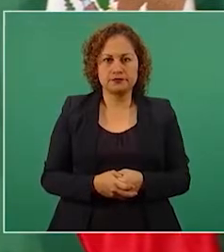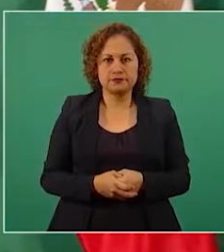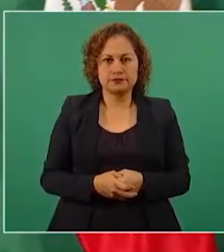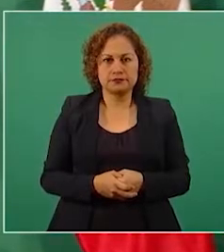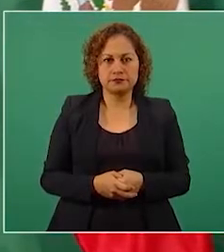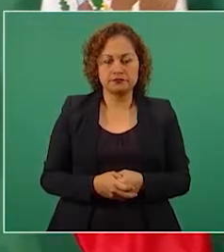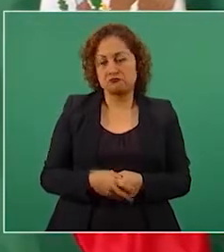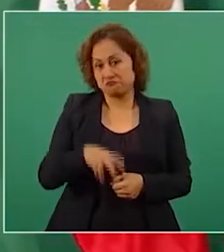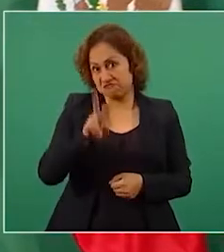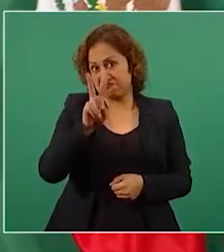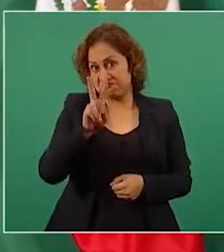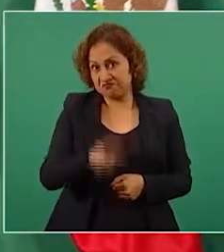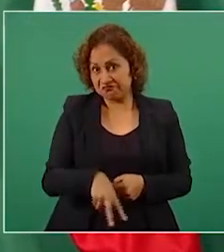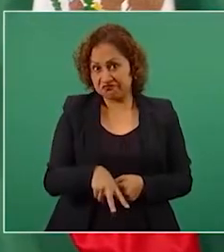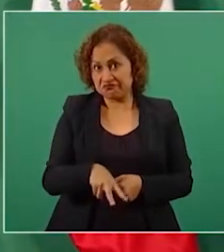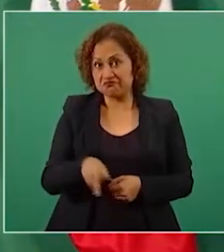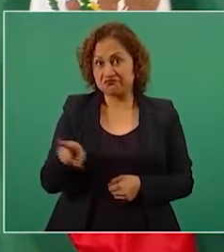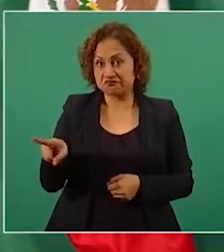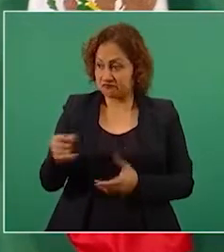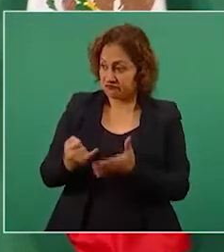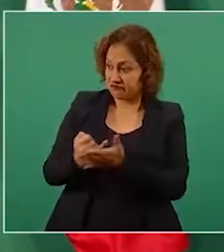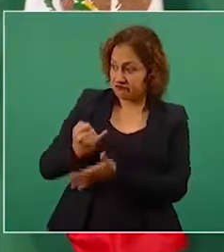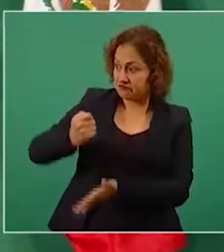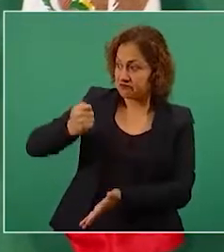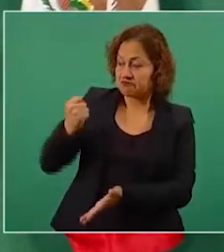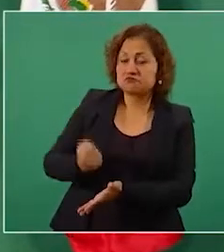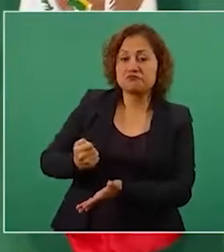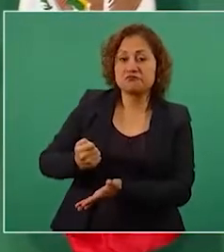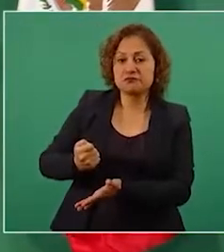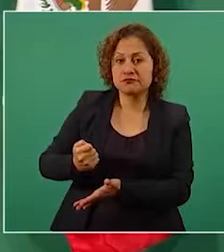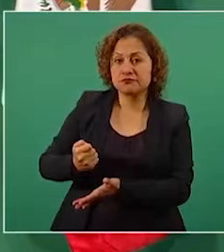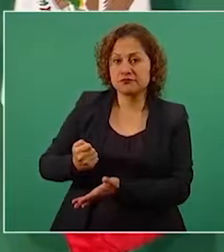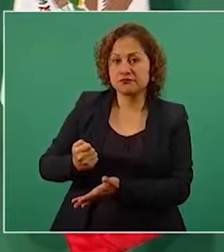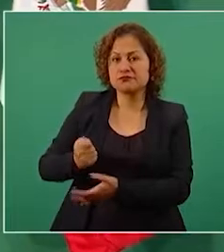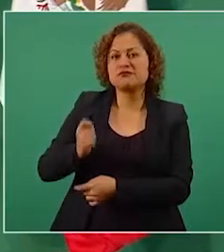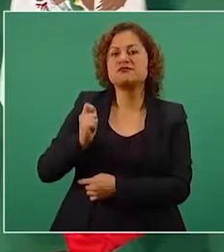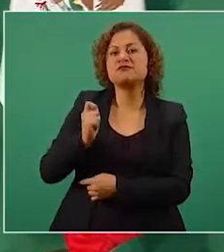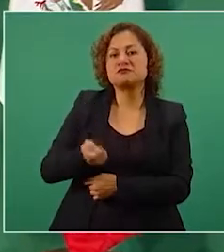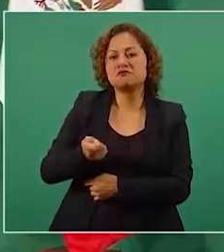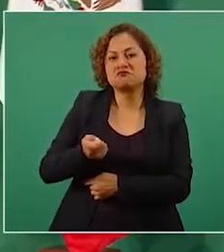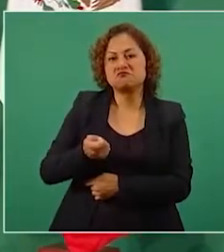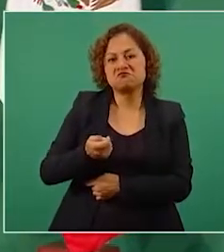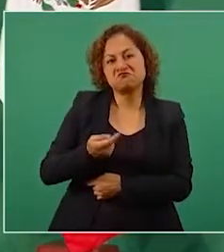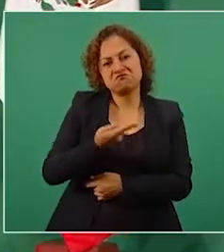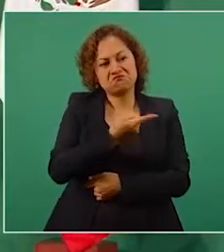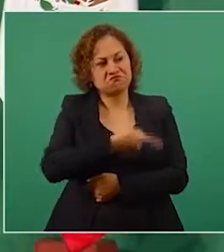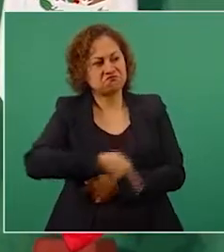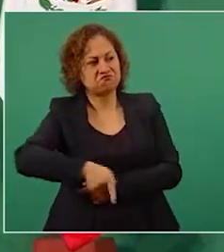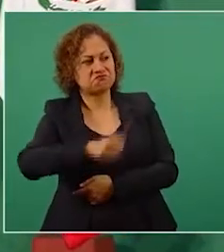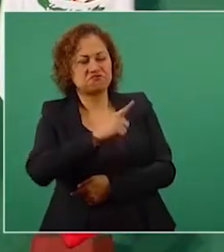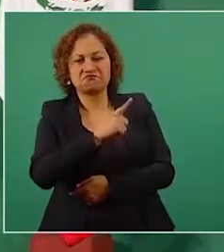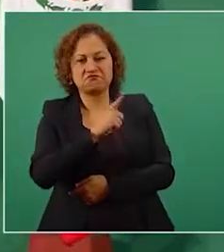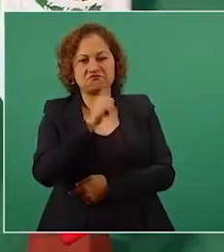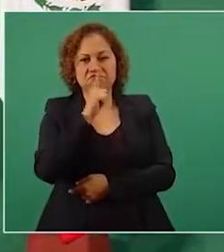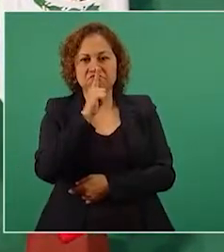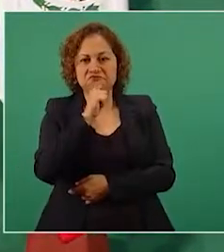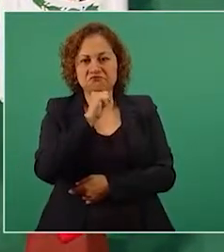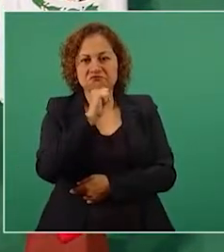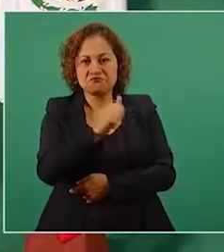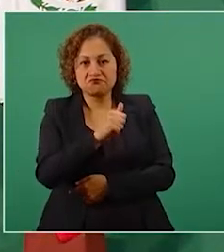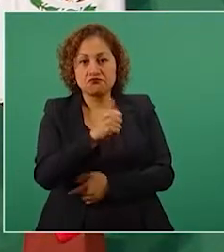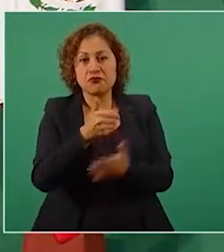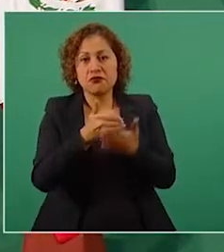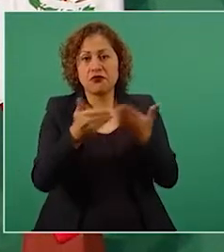descalificó y se le afectó a los